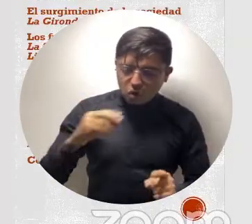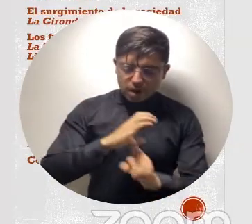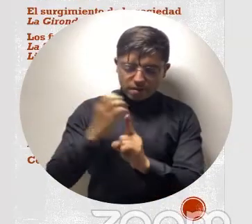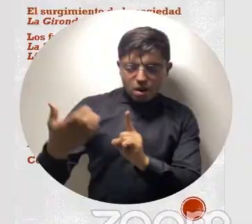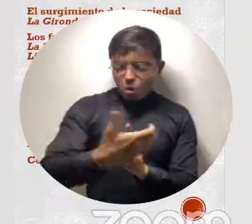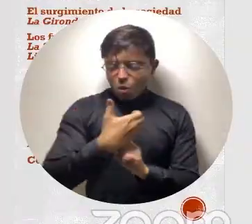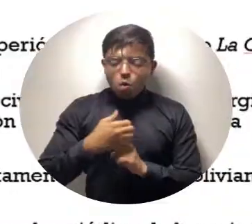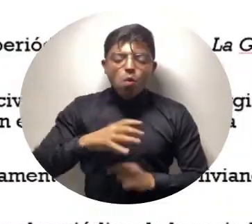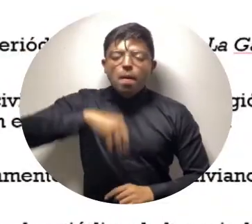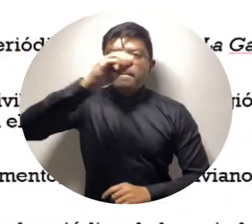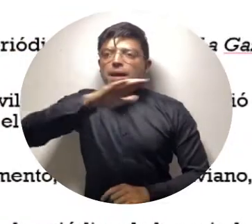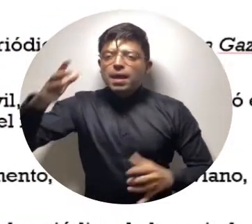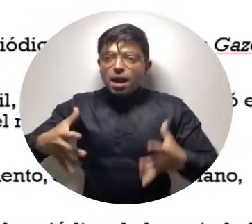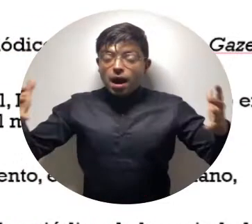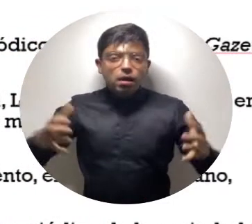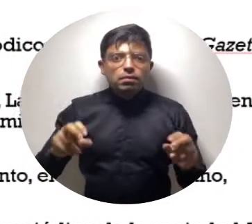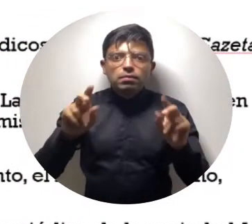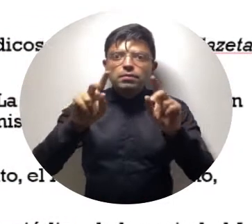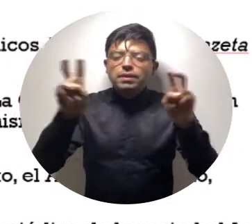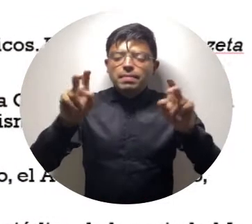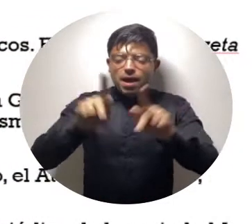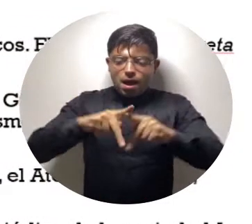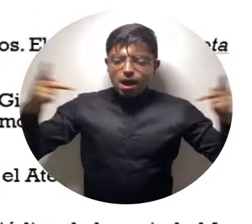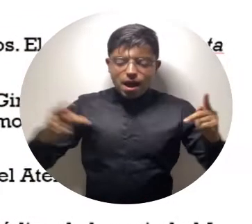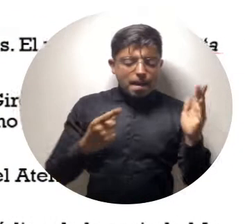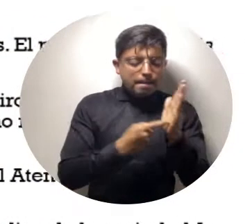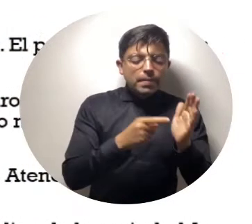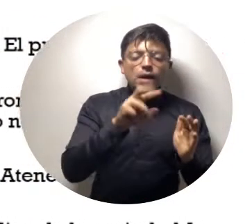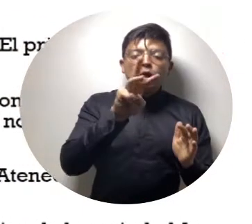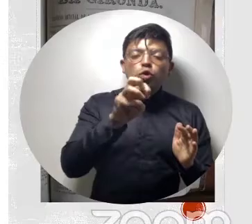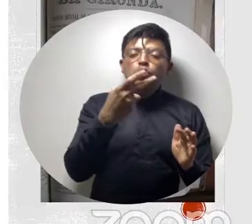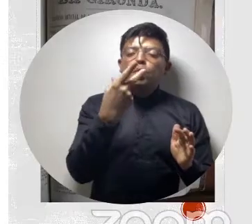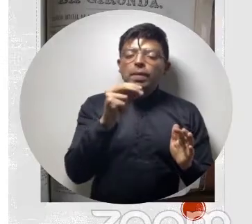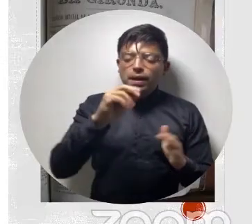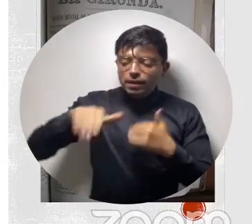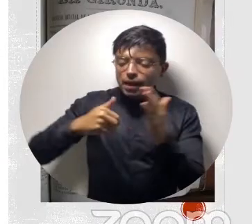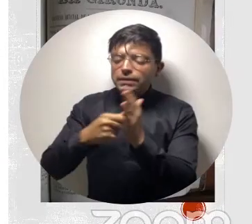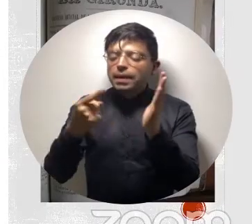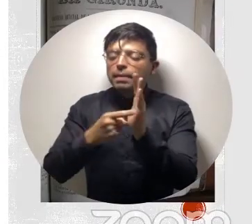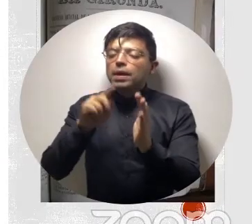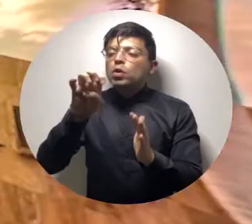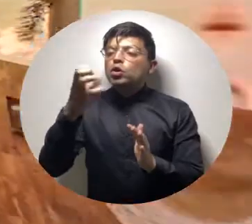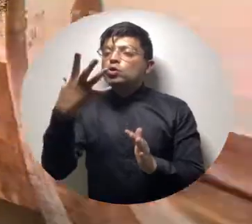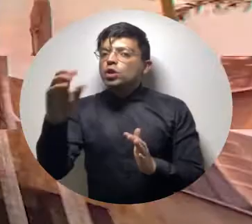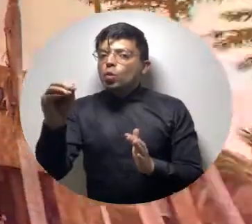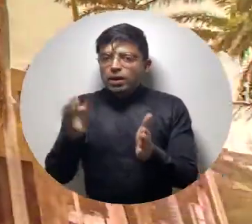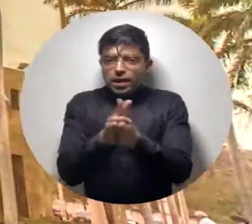académico donde abordaron la prensa en esta región entre 1820 y 1950.